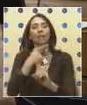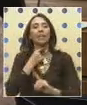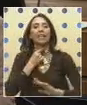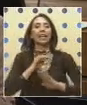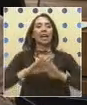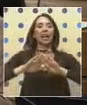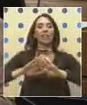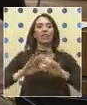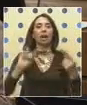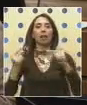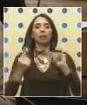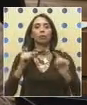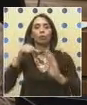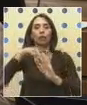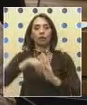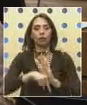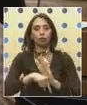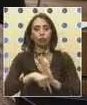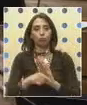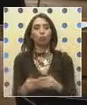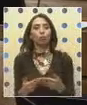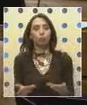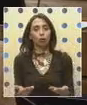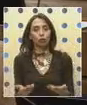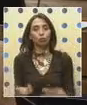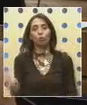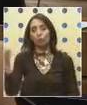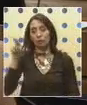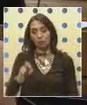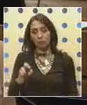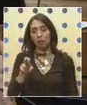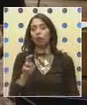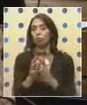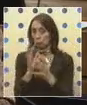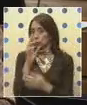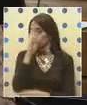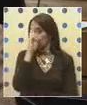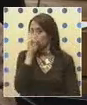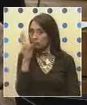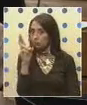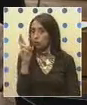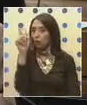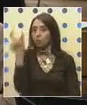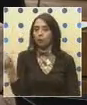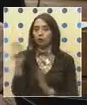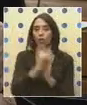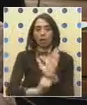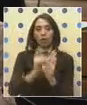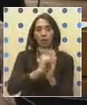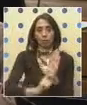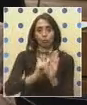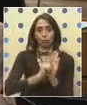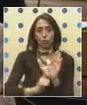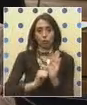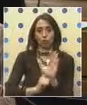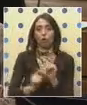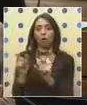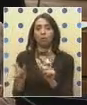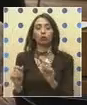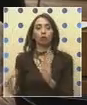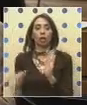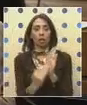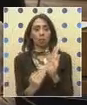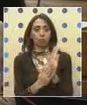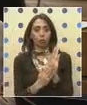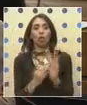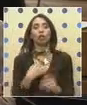una discusión de fondo. Y por eso, reiterar con mucho respeto a quienes son los autores, a quienes lo sustentan,